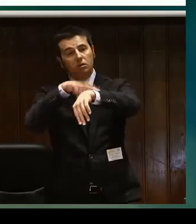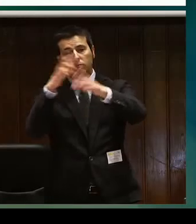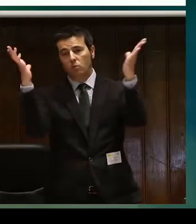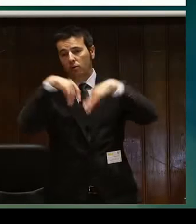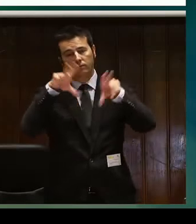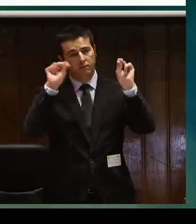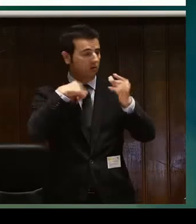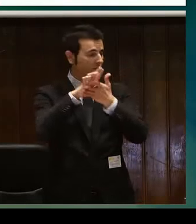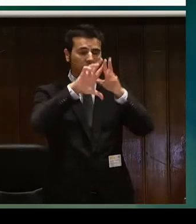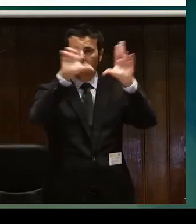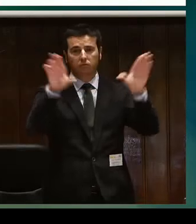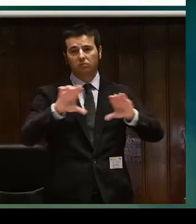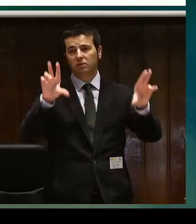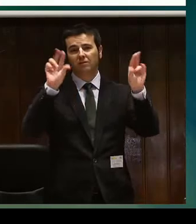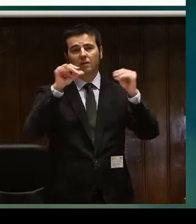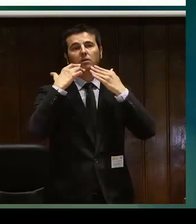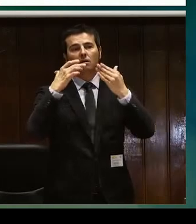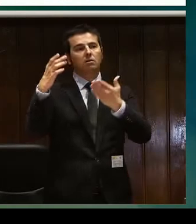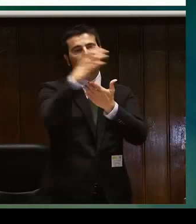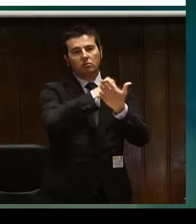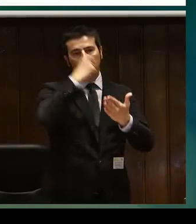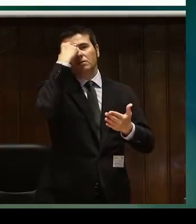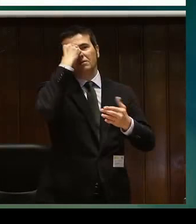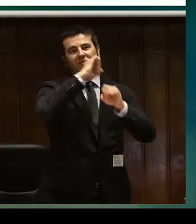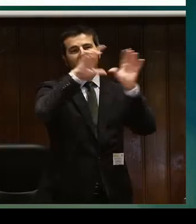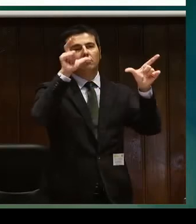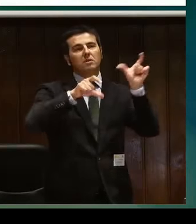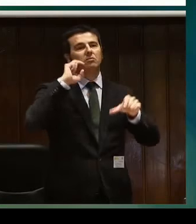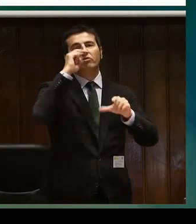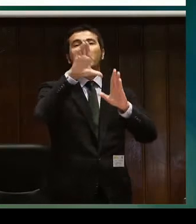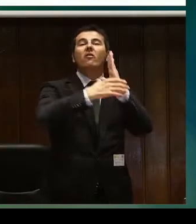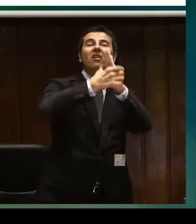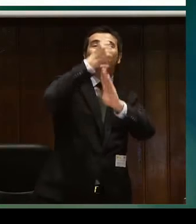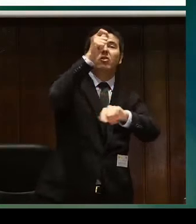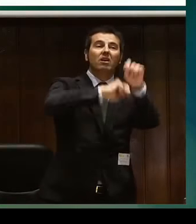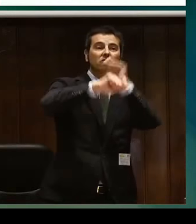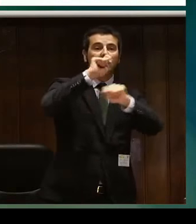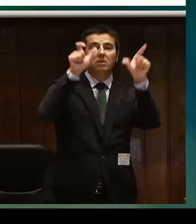Y bueno, disculpad, no tengo más tiempo, tengo que terminar. Por último, daros las gracias a todos